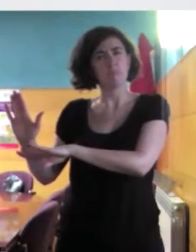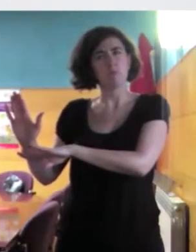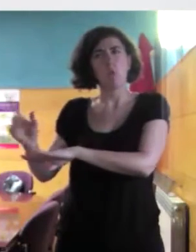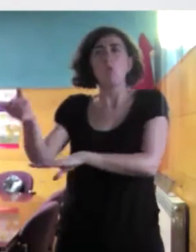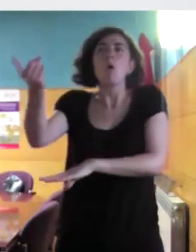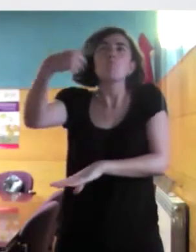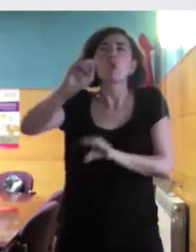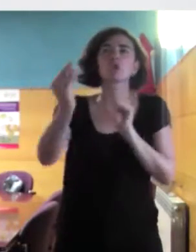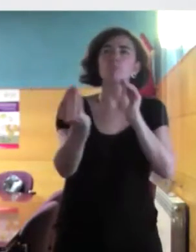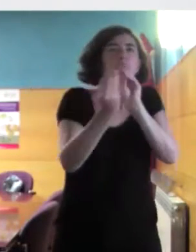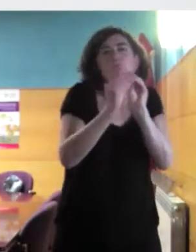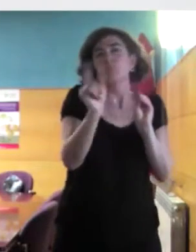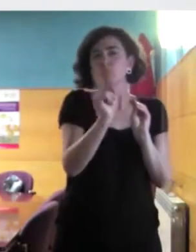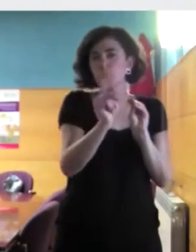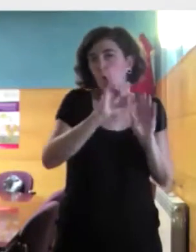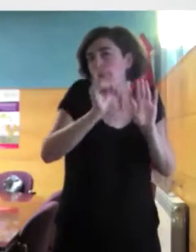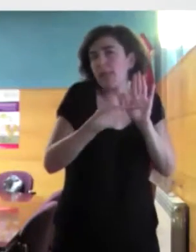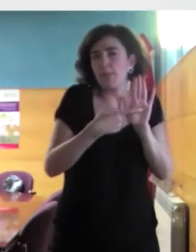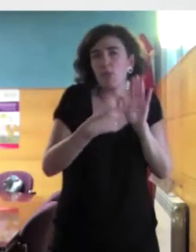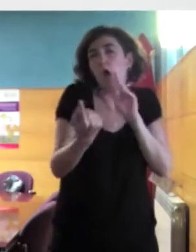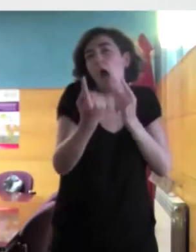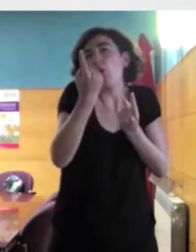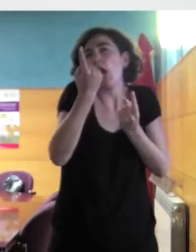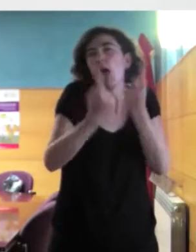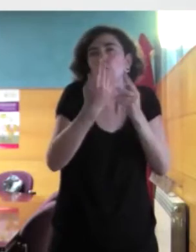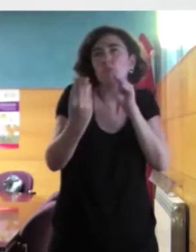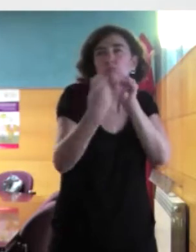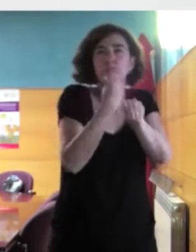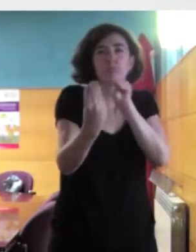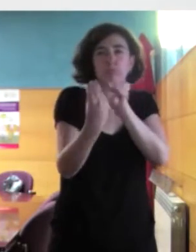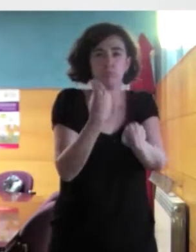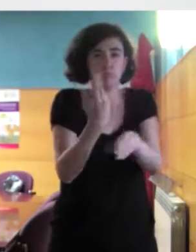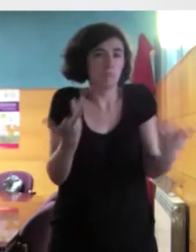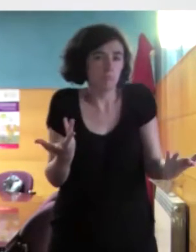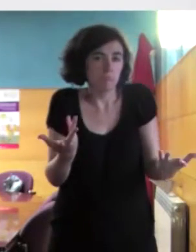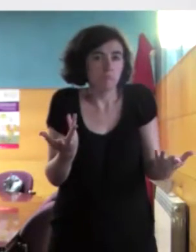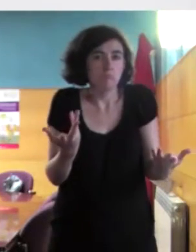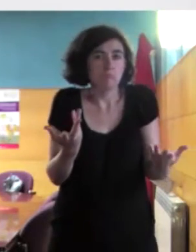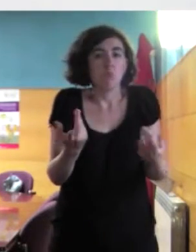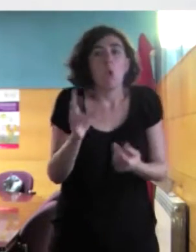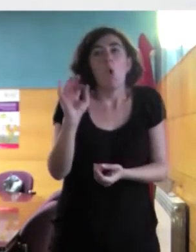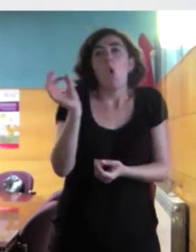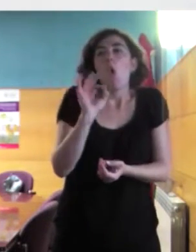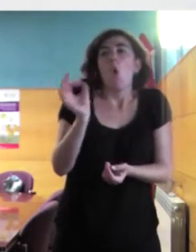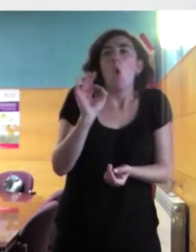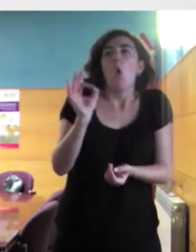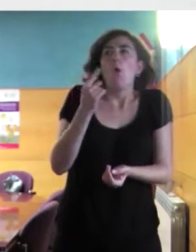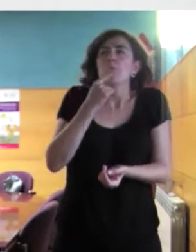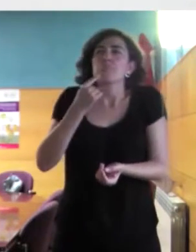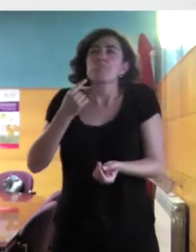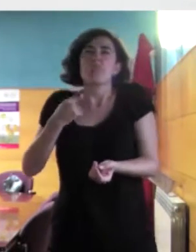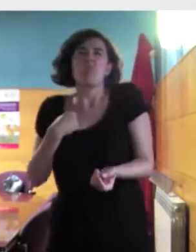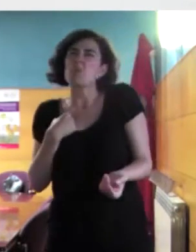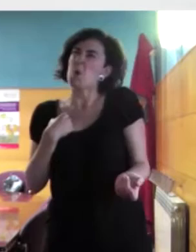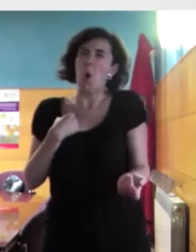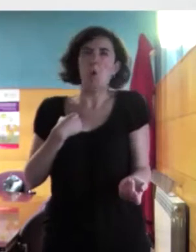compartir en su totalidad. Yo creo que va a haber cosas que voy a decir con las que no vais a estar de acuerdo o que os van a parecer muy discutibles